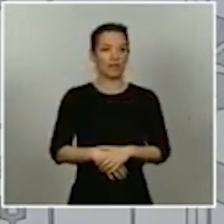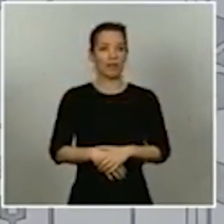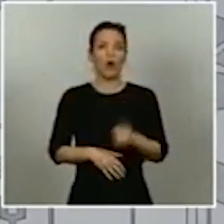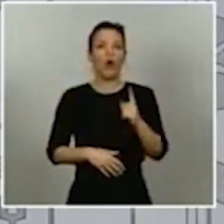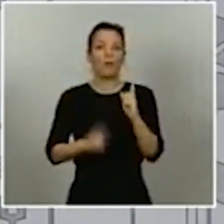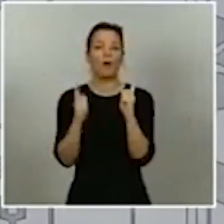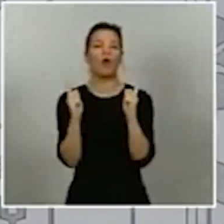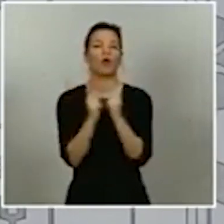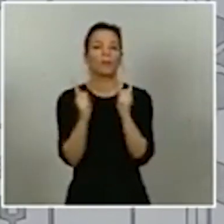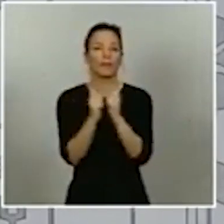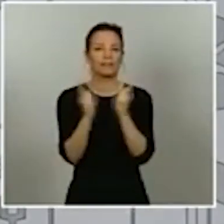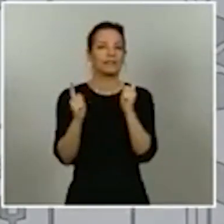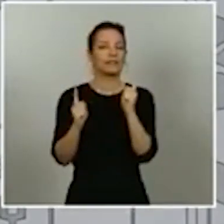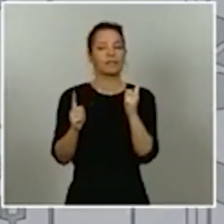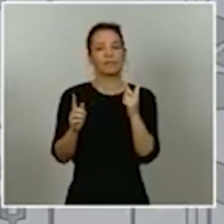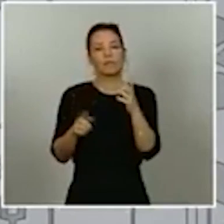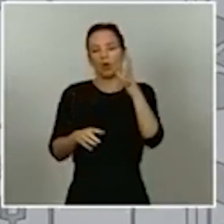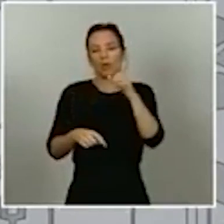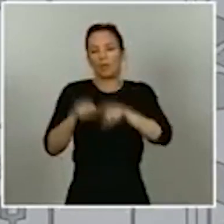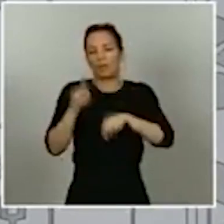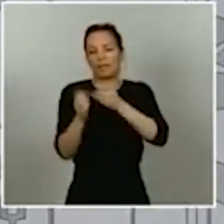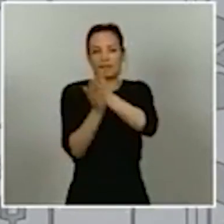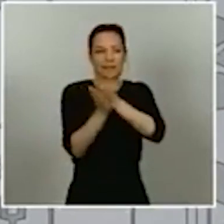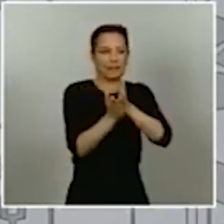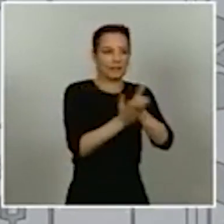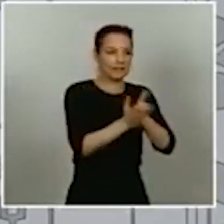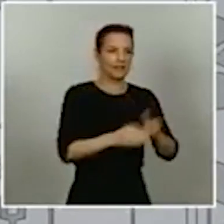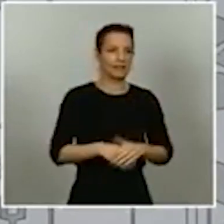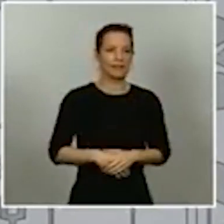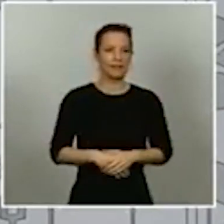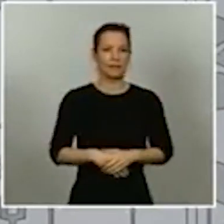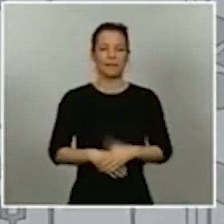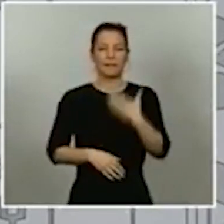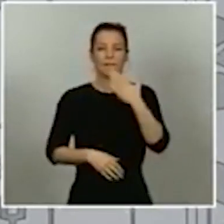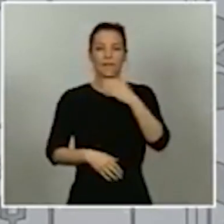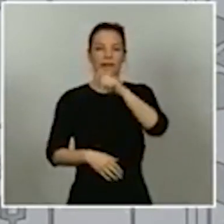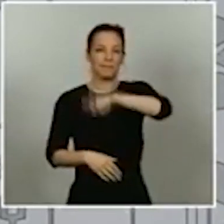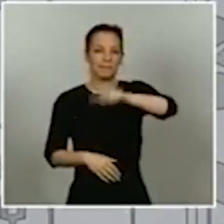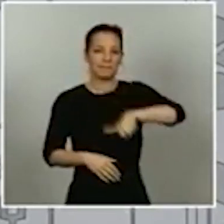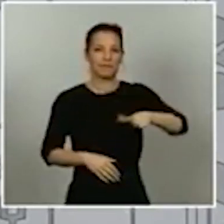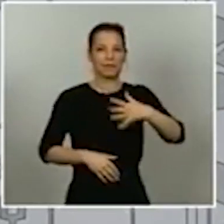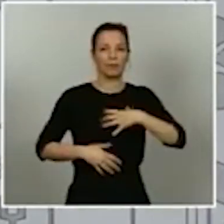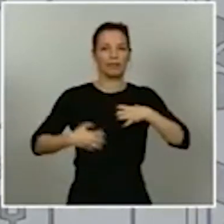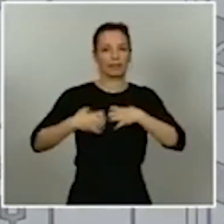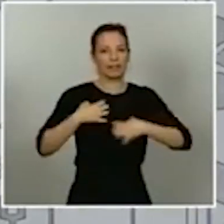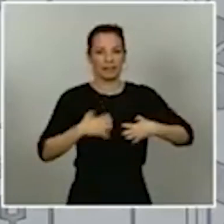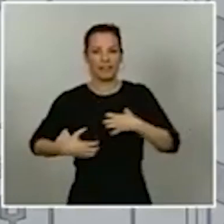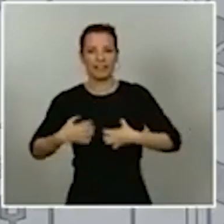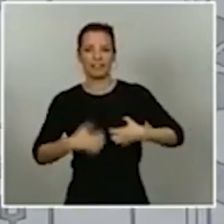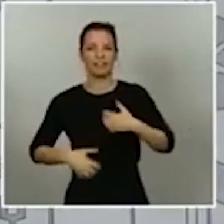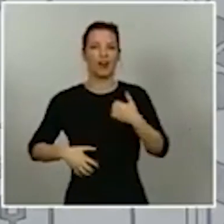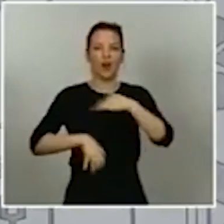por diferentes razones. Se han mencionado en algunos momentos personas que pueden padecer crisis de ansiedad, personas con algunas patologías de fondo,